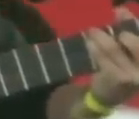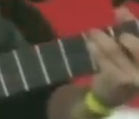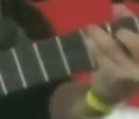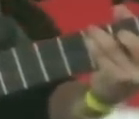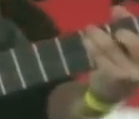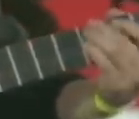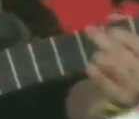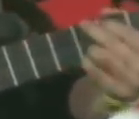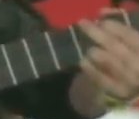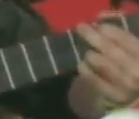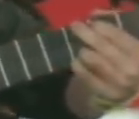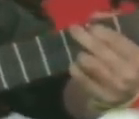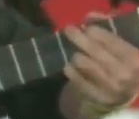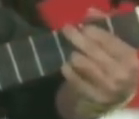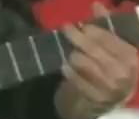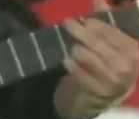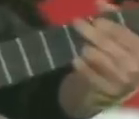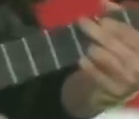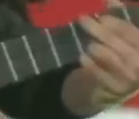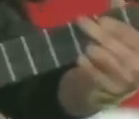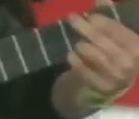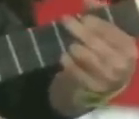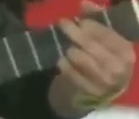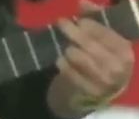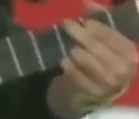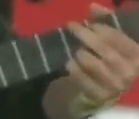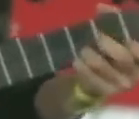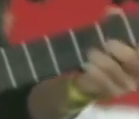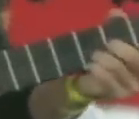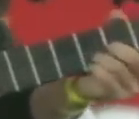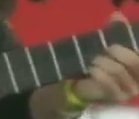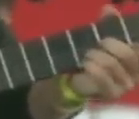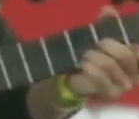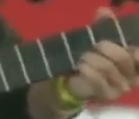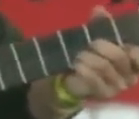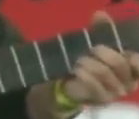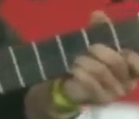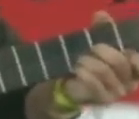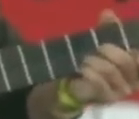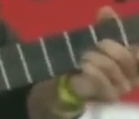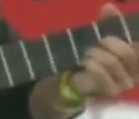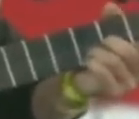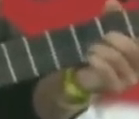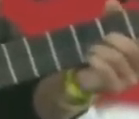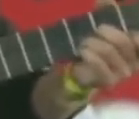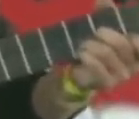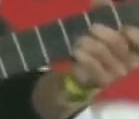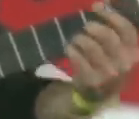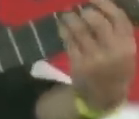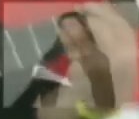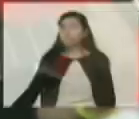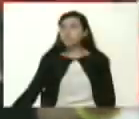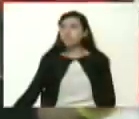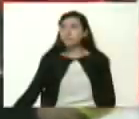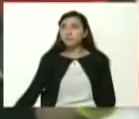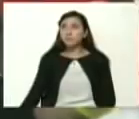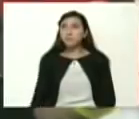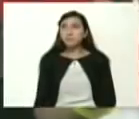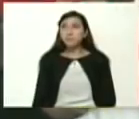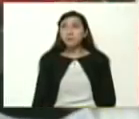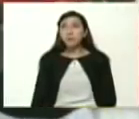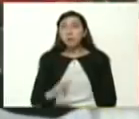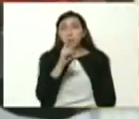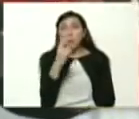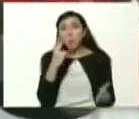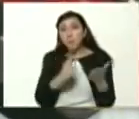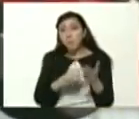propósito del registro del Sistema Nacional de Ingreso Universitario Bicentenario 2021.